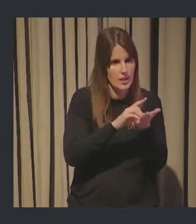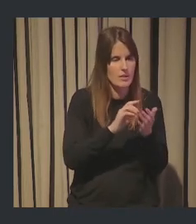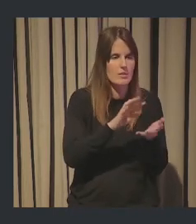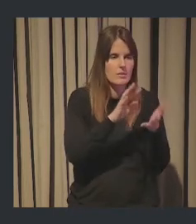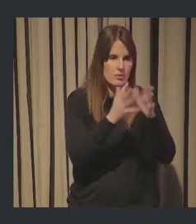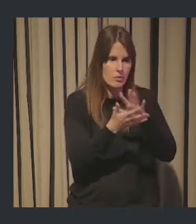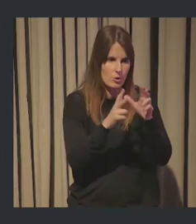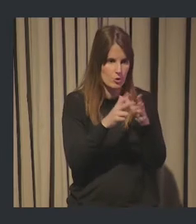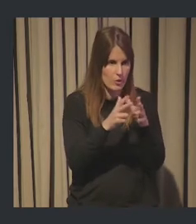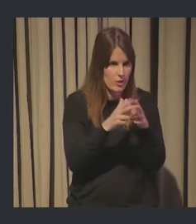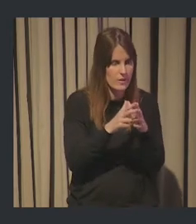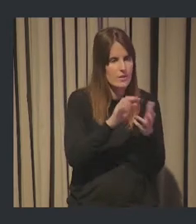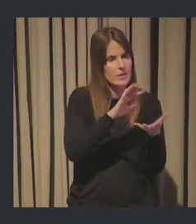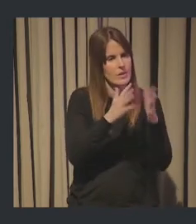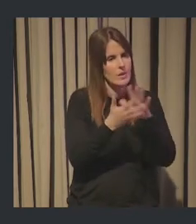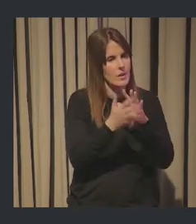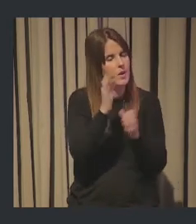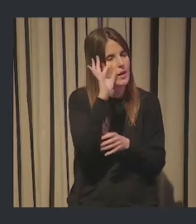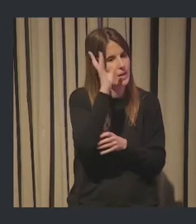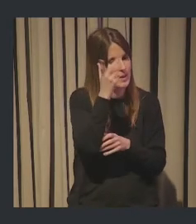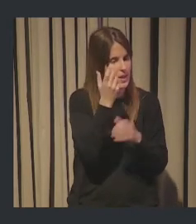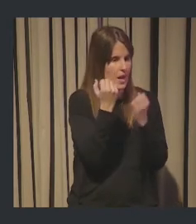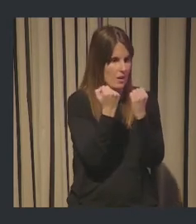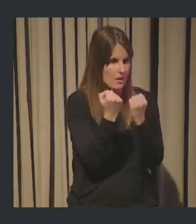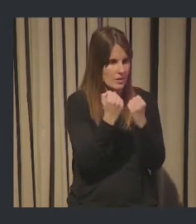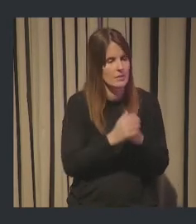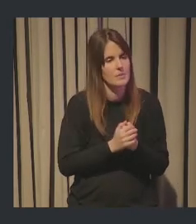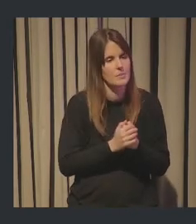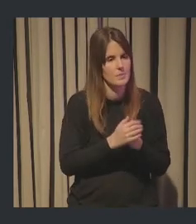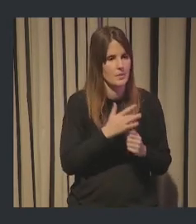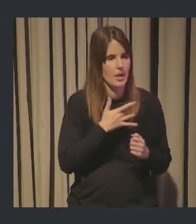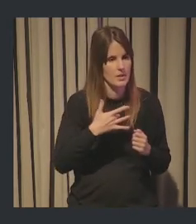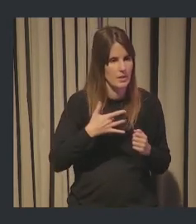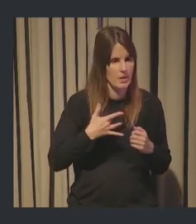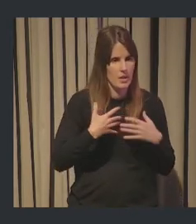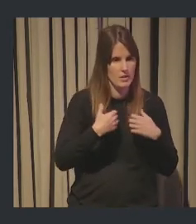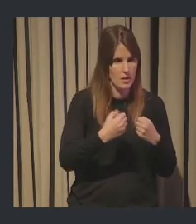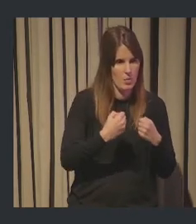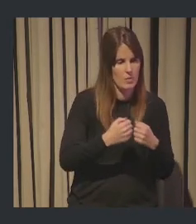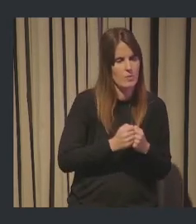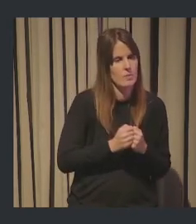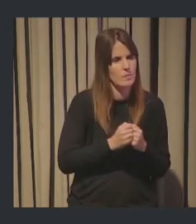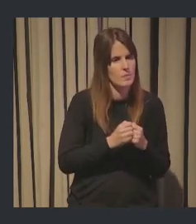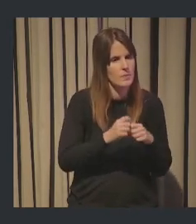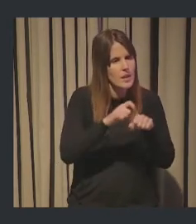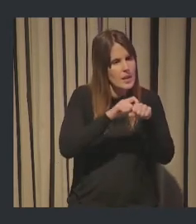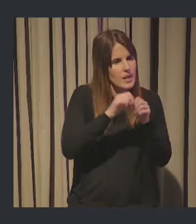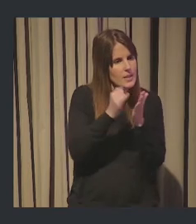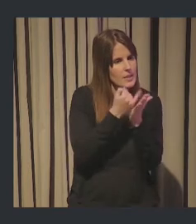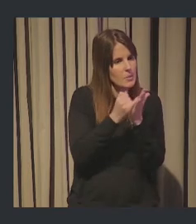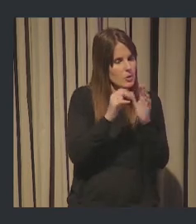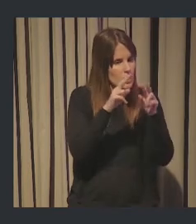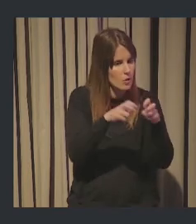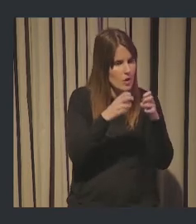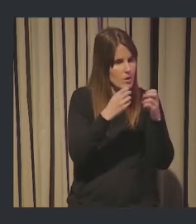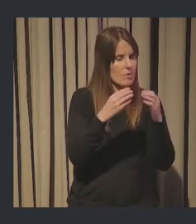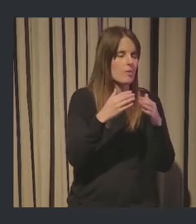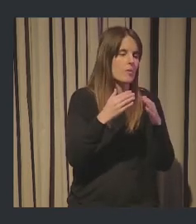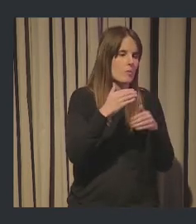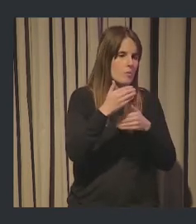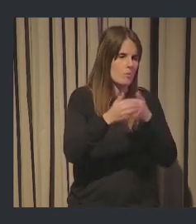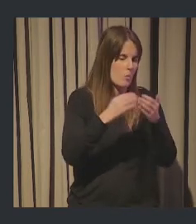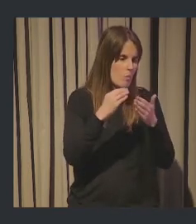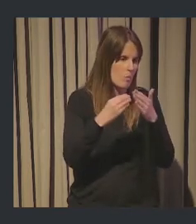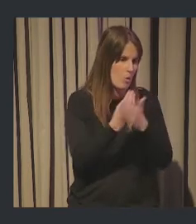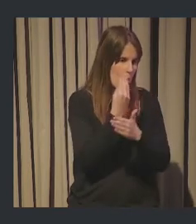transformación social, transformación climática o energética, sanitaria, salud, tipos de innovación, si son en productos, si son en procesos, si